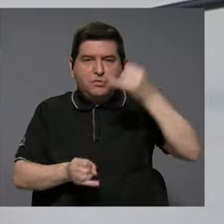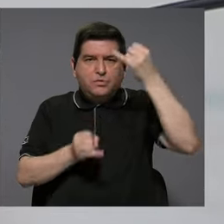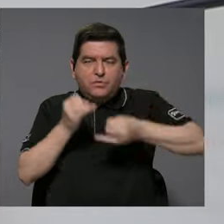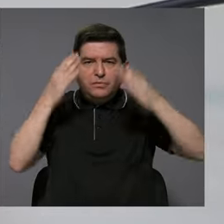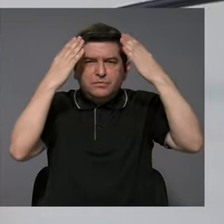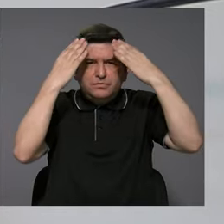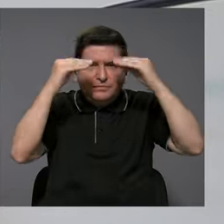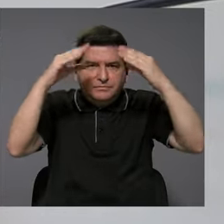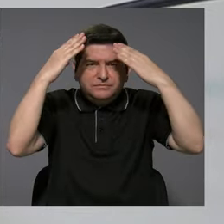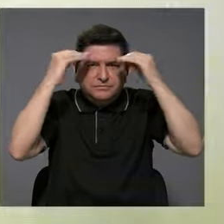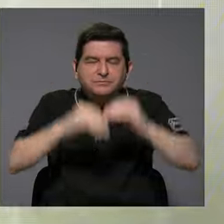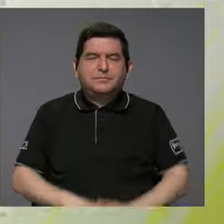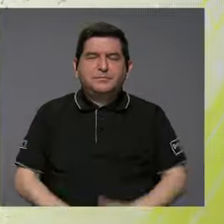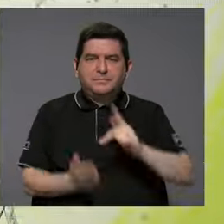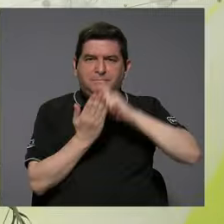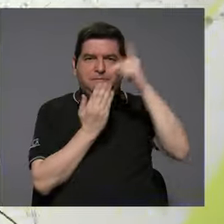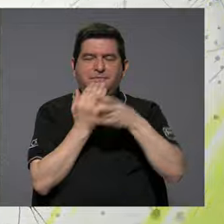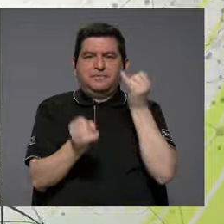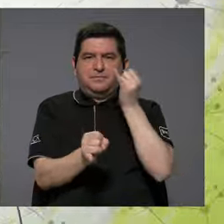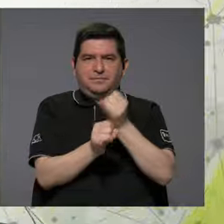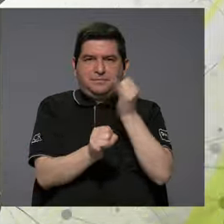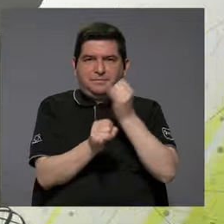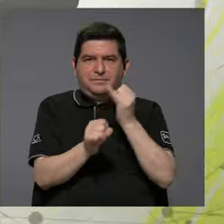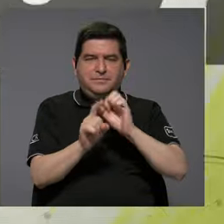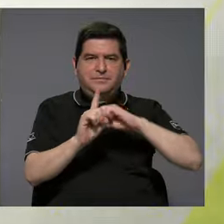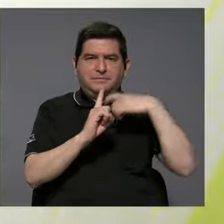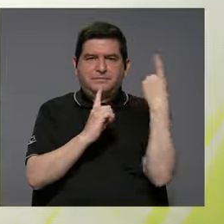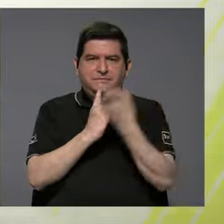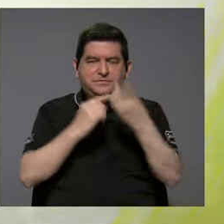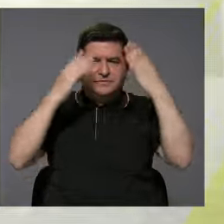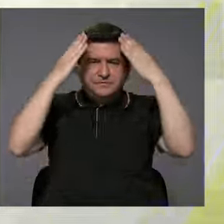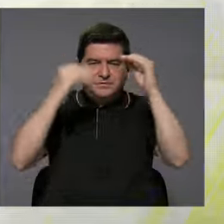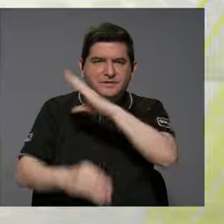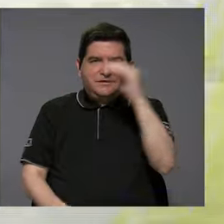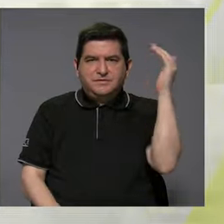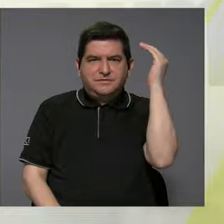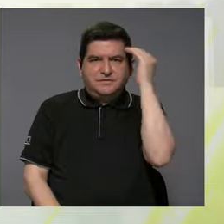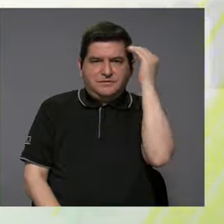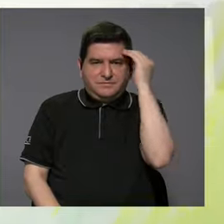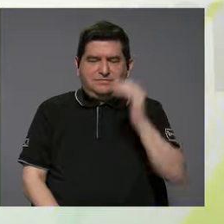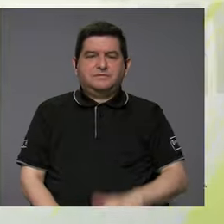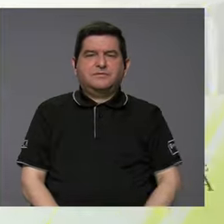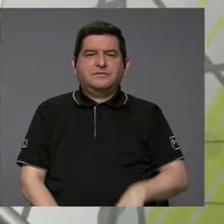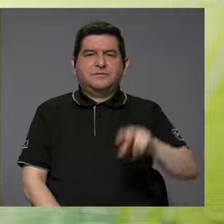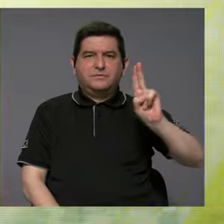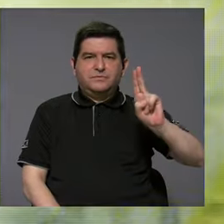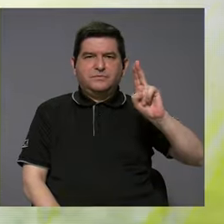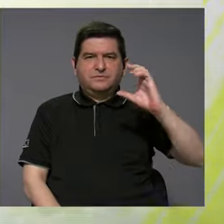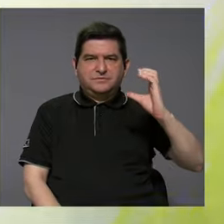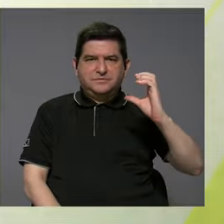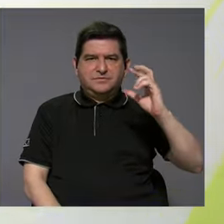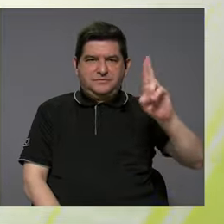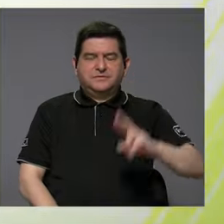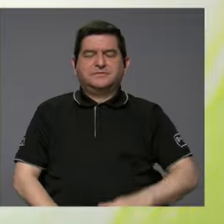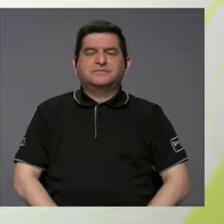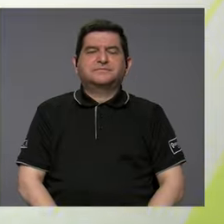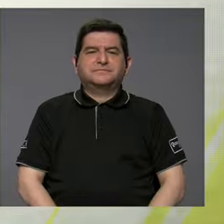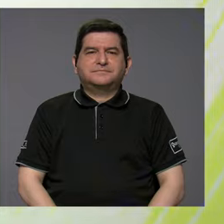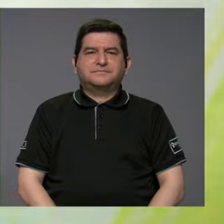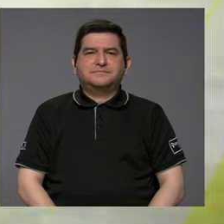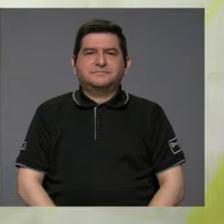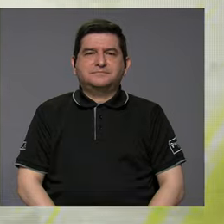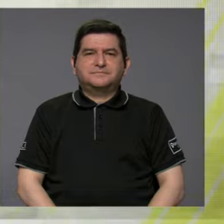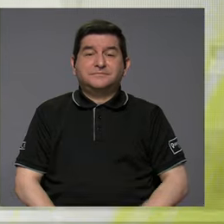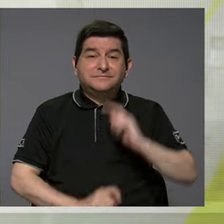el último informe del Programa Institucional de la Sociedad de la Información y el Conocimiento, PROCIC, de la UCR,